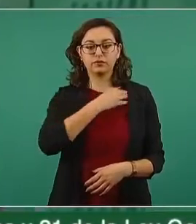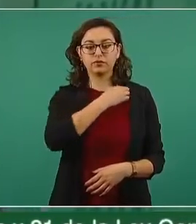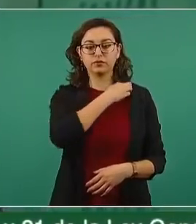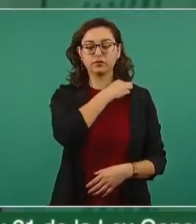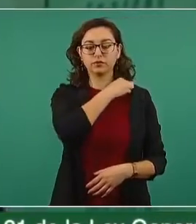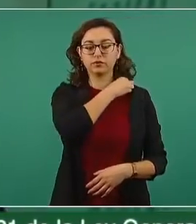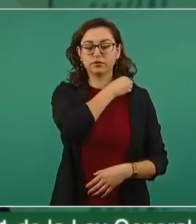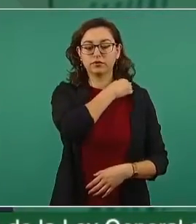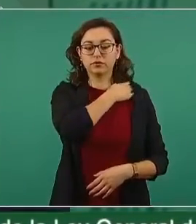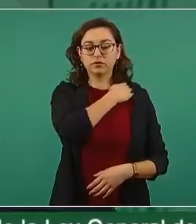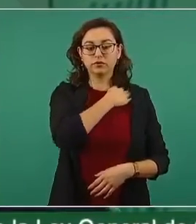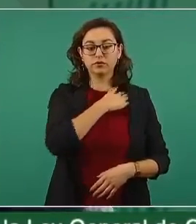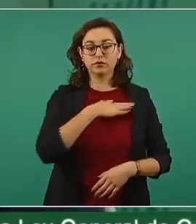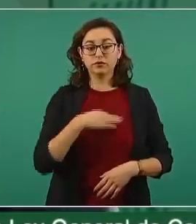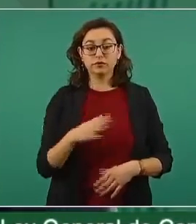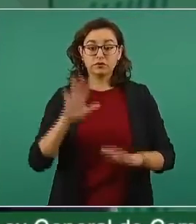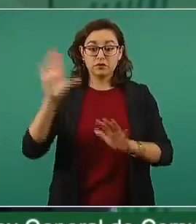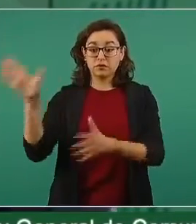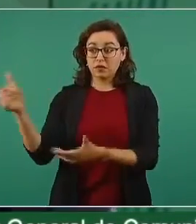a los pobres.